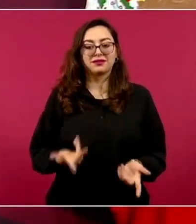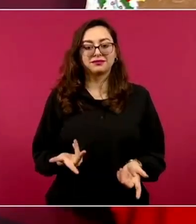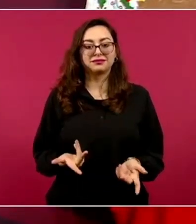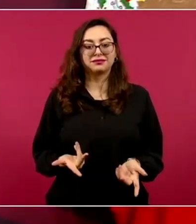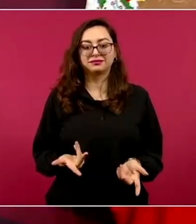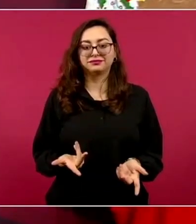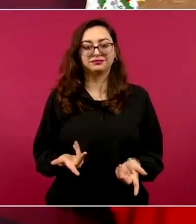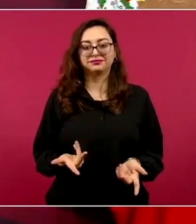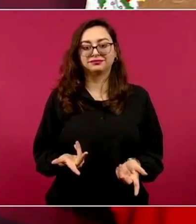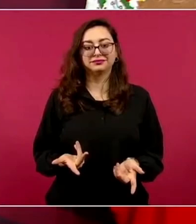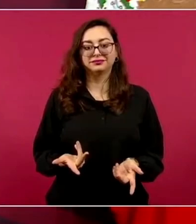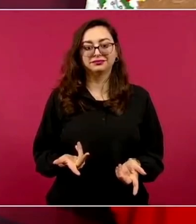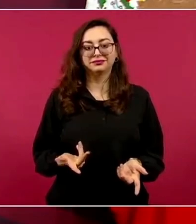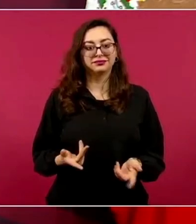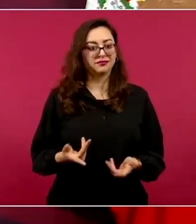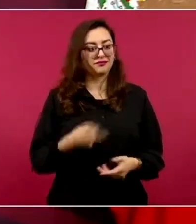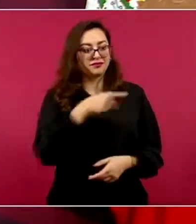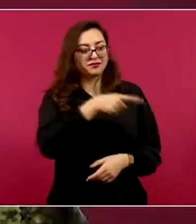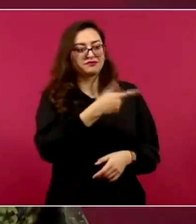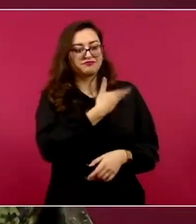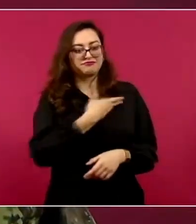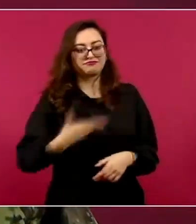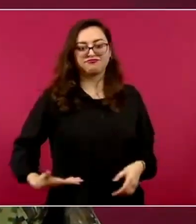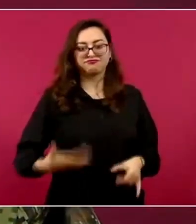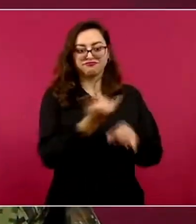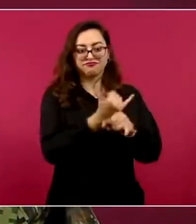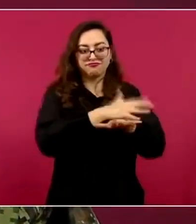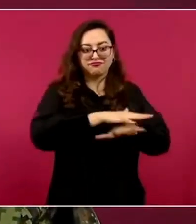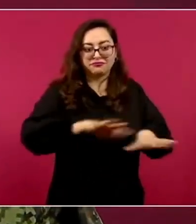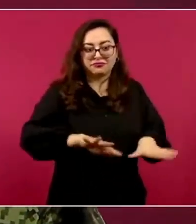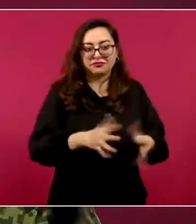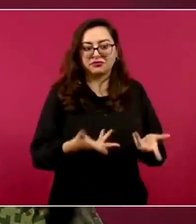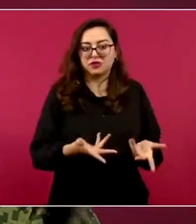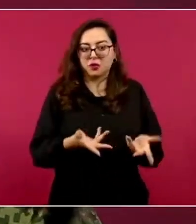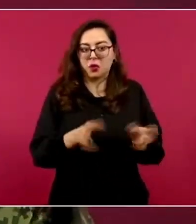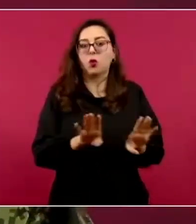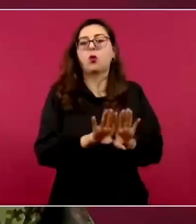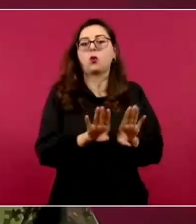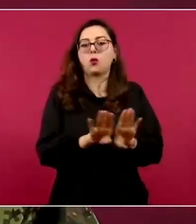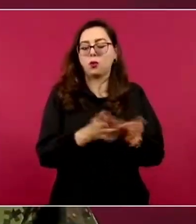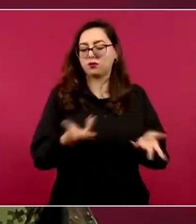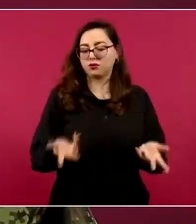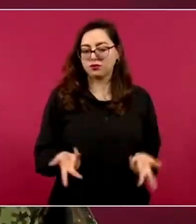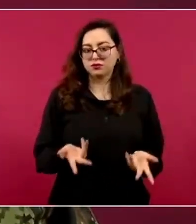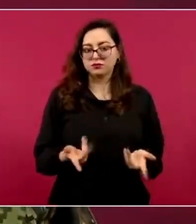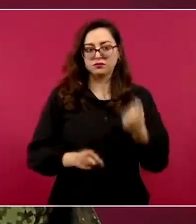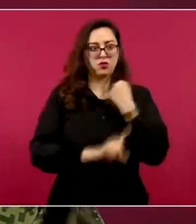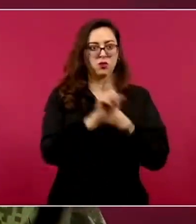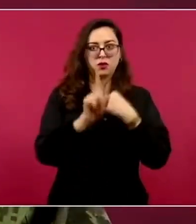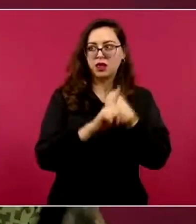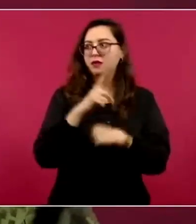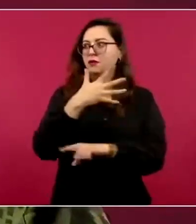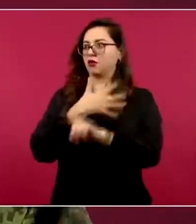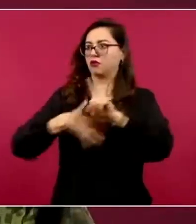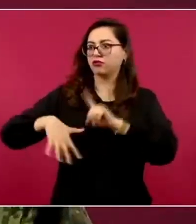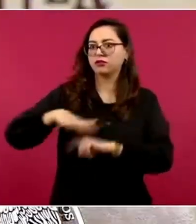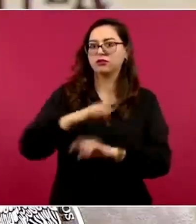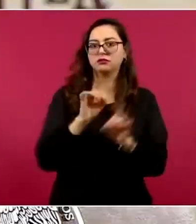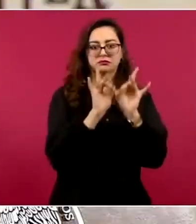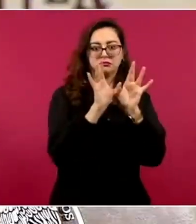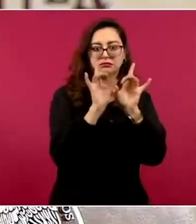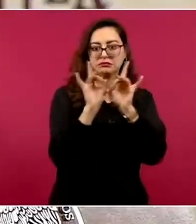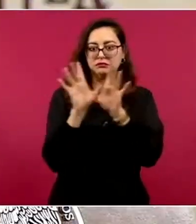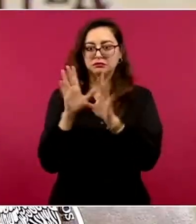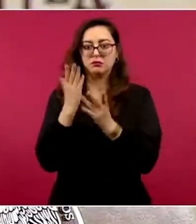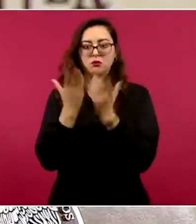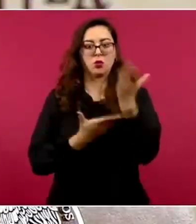de estar informándole al señor presidente cuál es la situación que estamos viviendo, cuáles son los problemas que estamos enfrentando y las propuestas